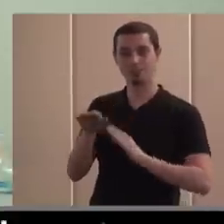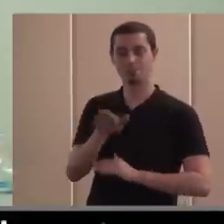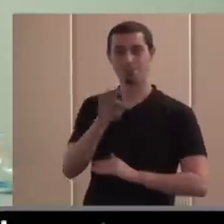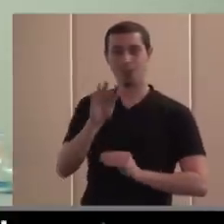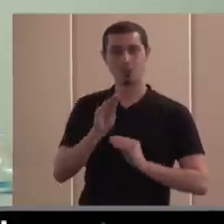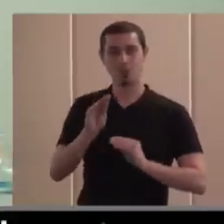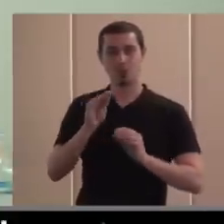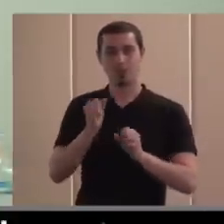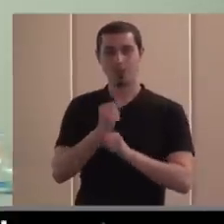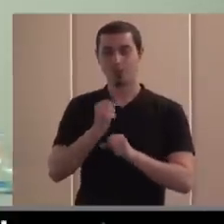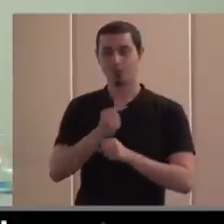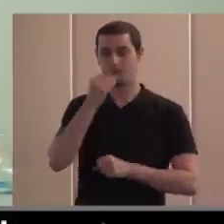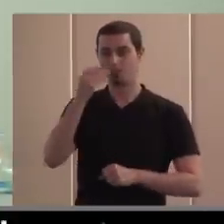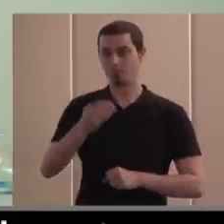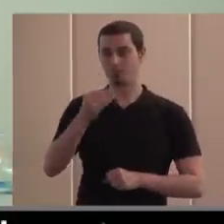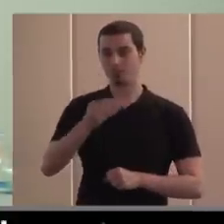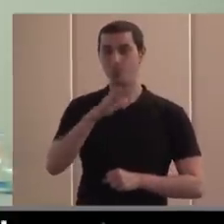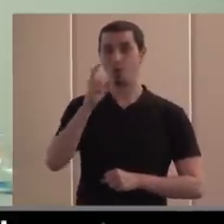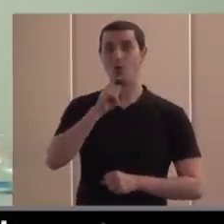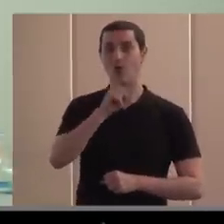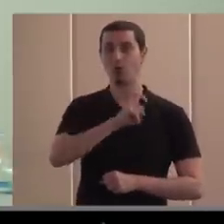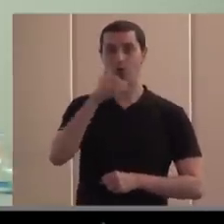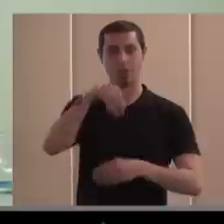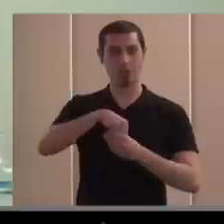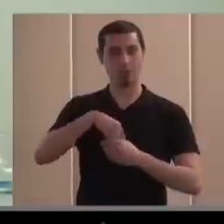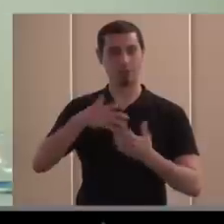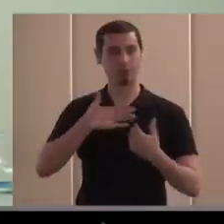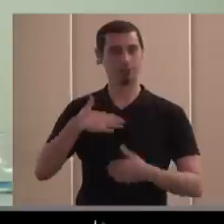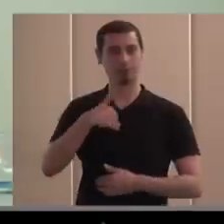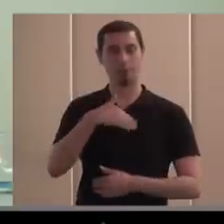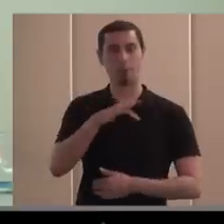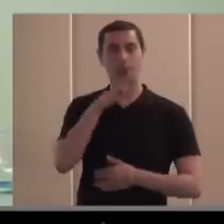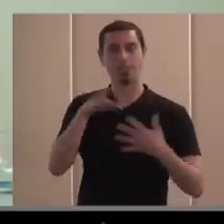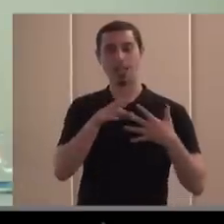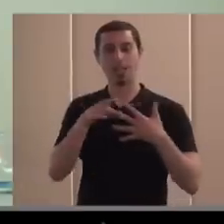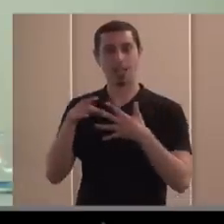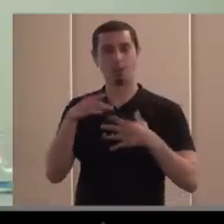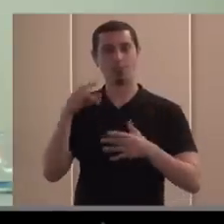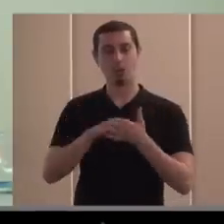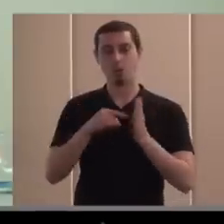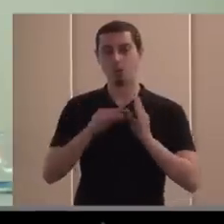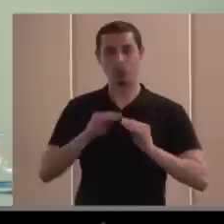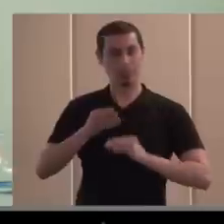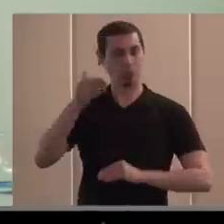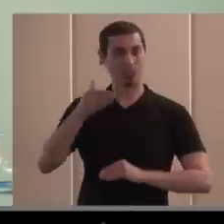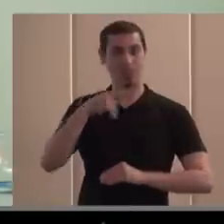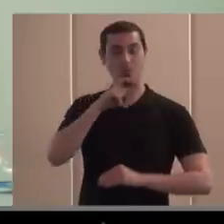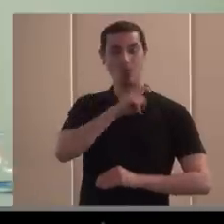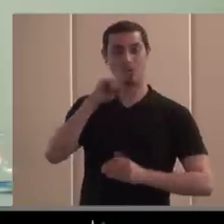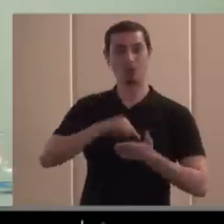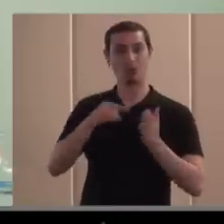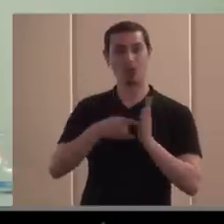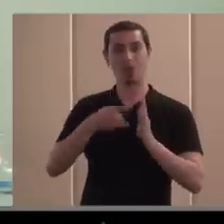la Fundación y, bueno, se lidera el proyecto más importante de la Fundación 11, que es la